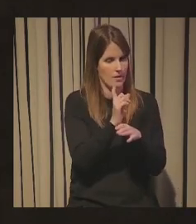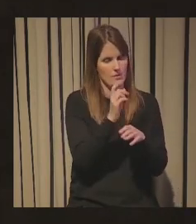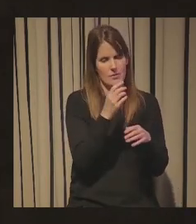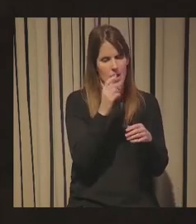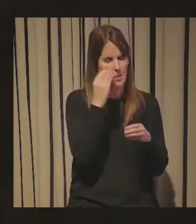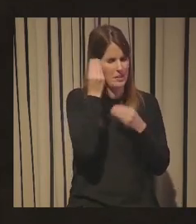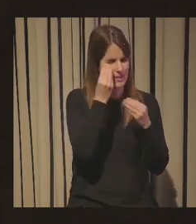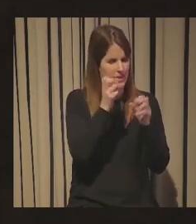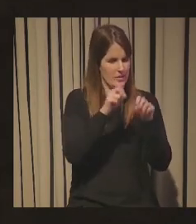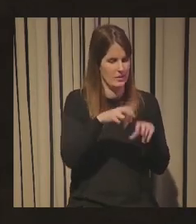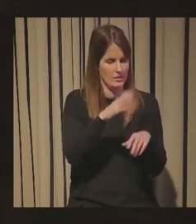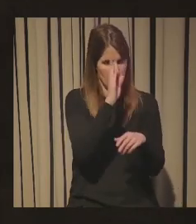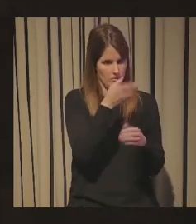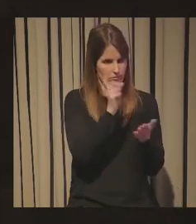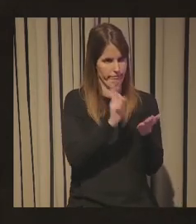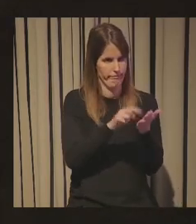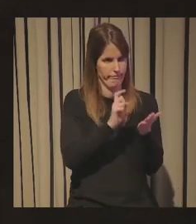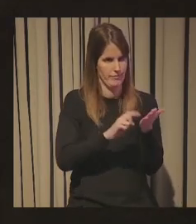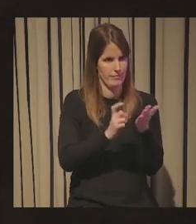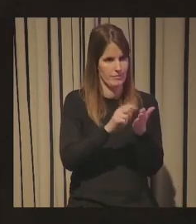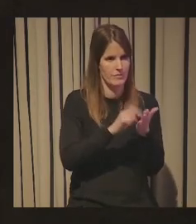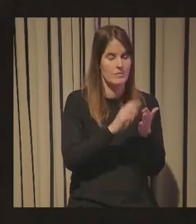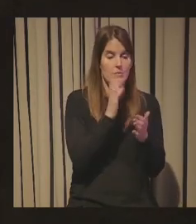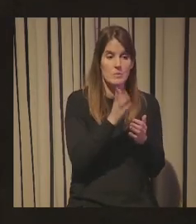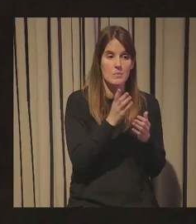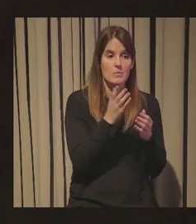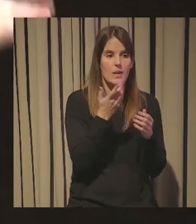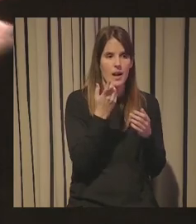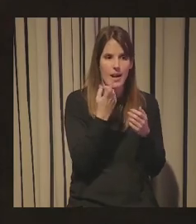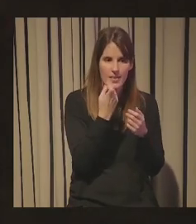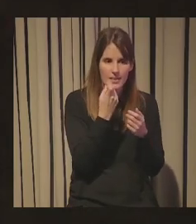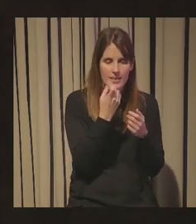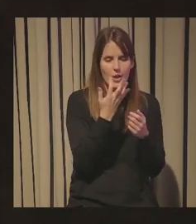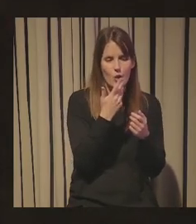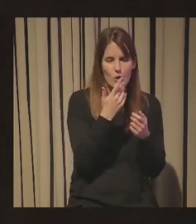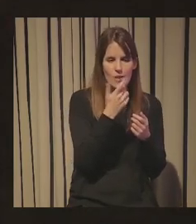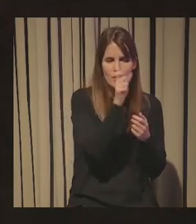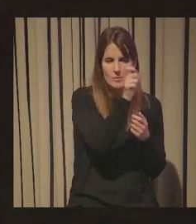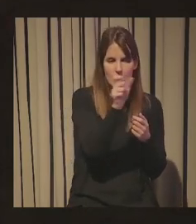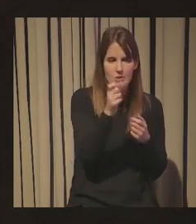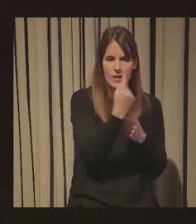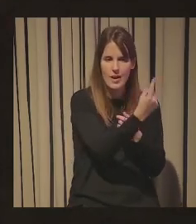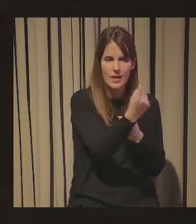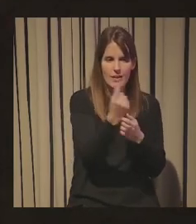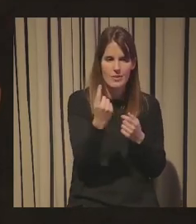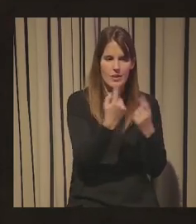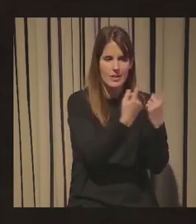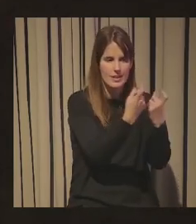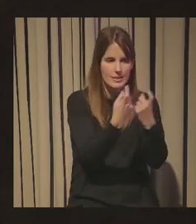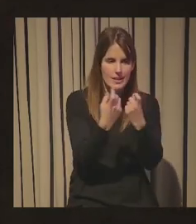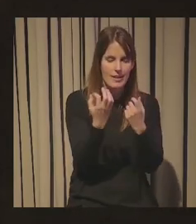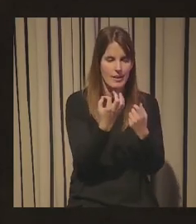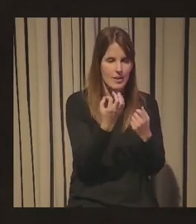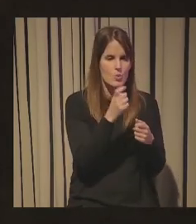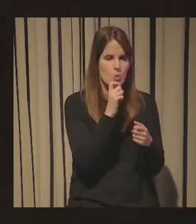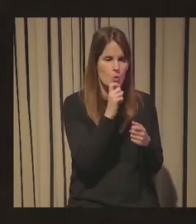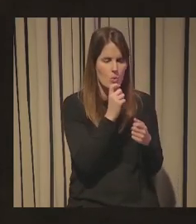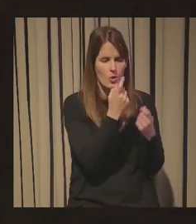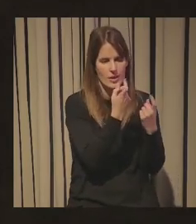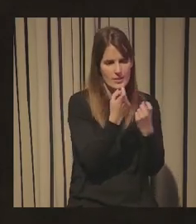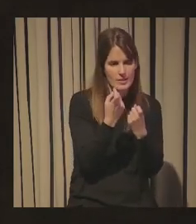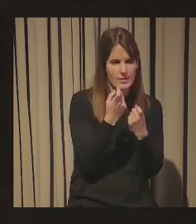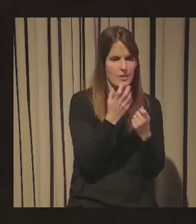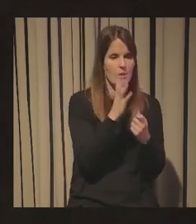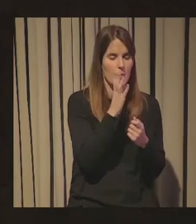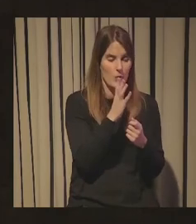entonces creo que esa compra conveniente pasa por saber esas personas qué es lo que necesitan cuando necesitan cómo la necesitan y todo eso